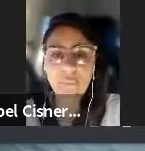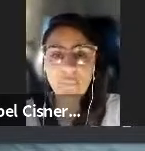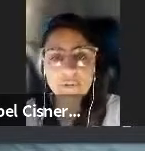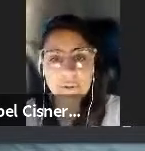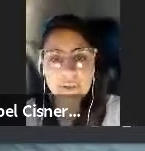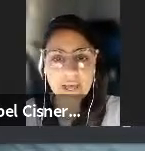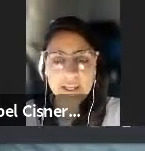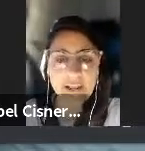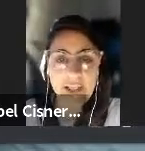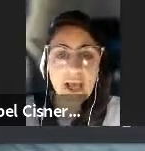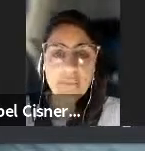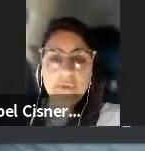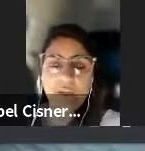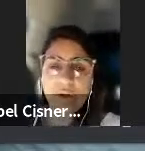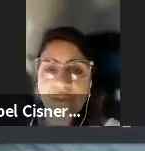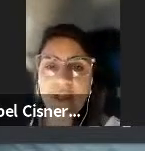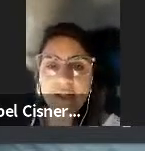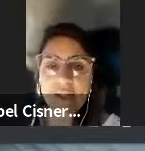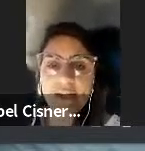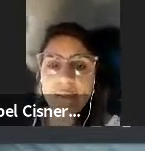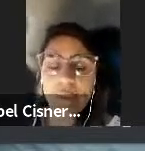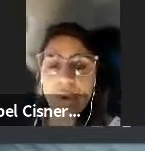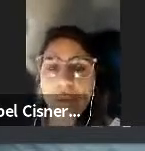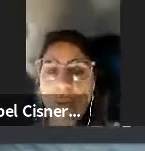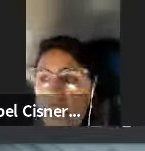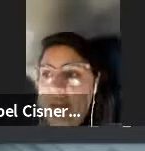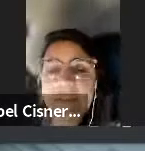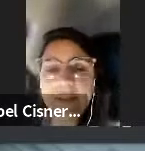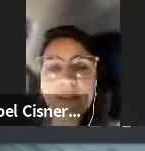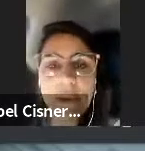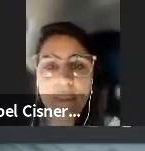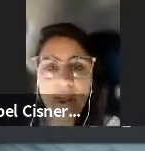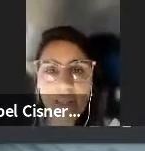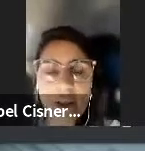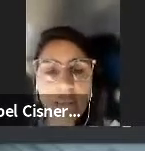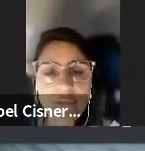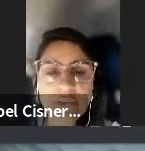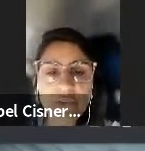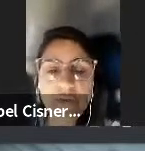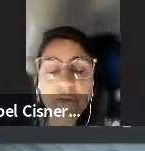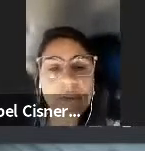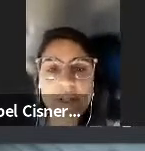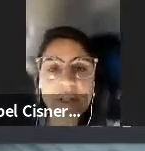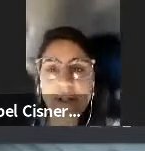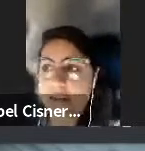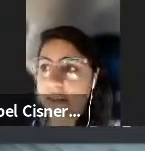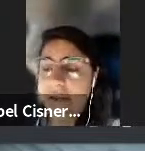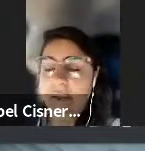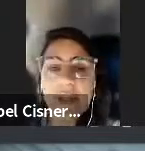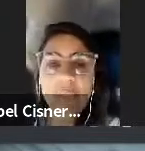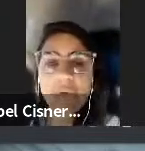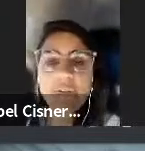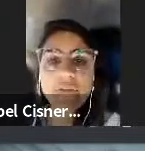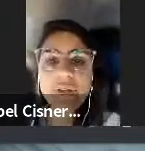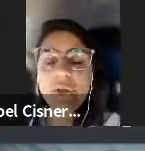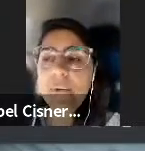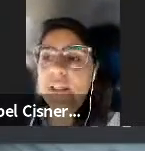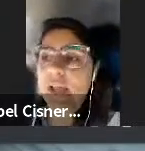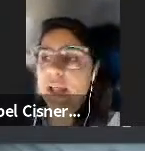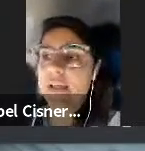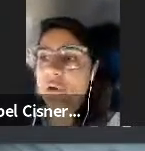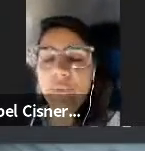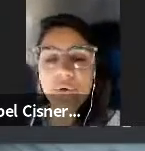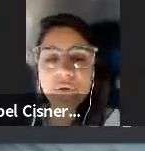una posibilidad de recambio de los satélites por lo cual Argentina iba a perder las posiciones orbitales las posiciones posiciones